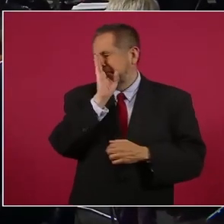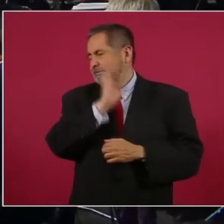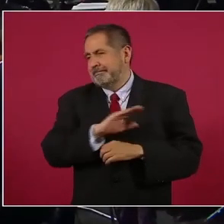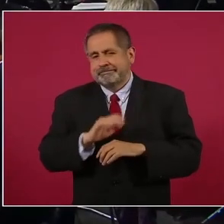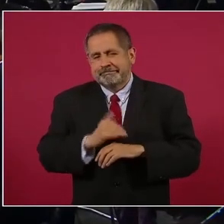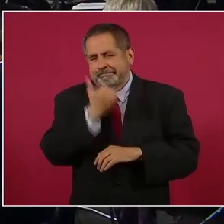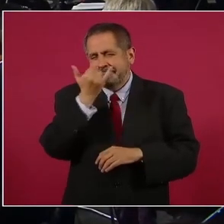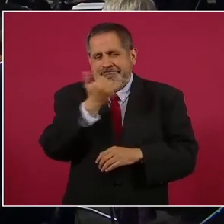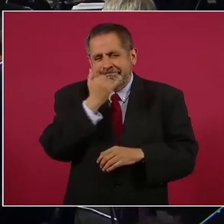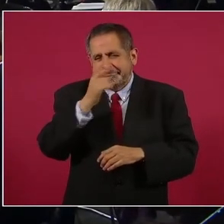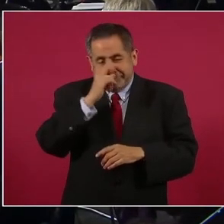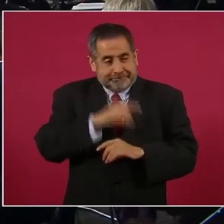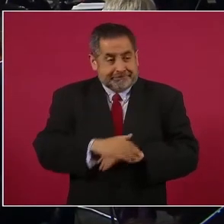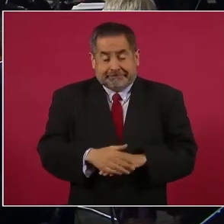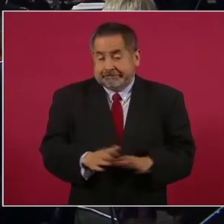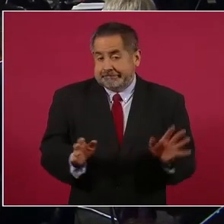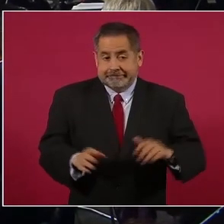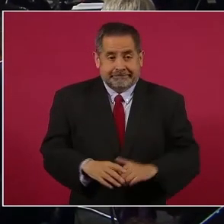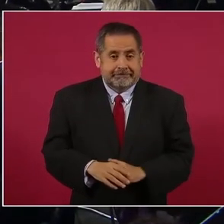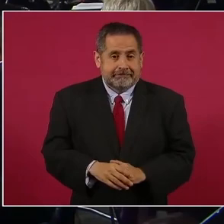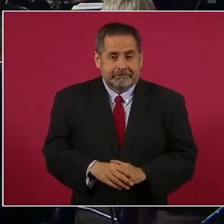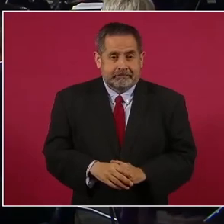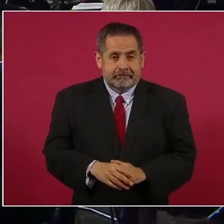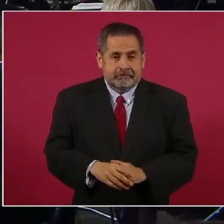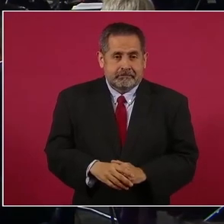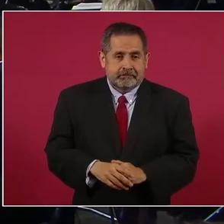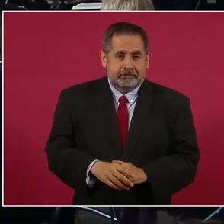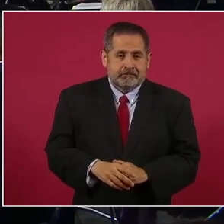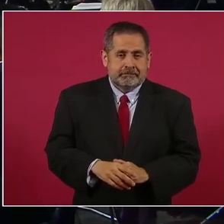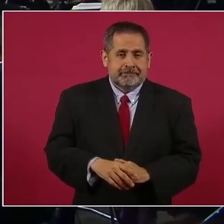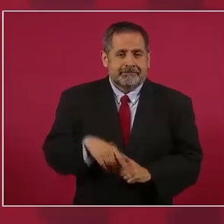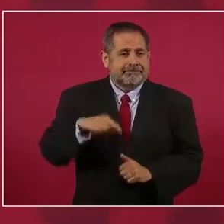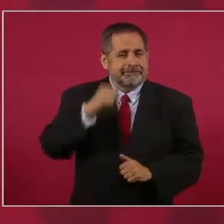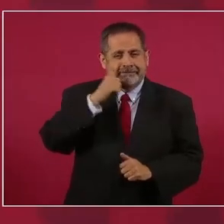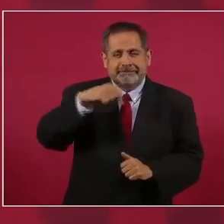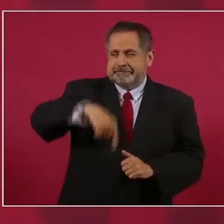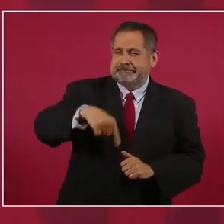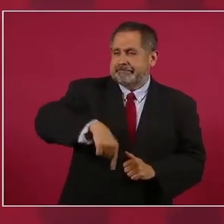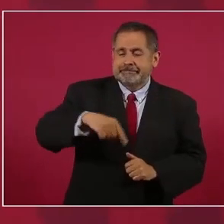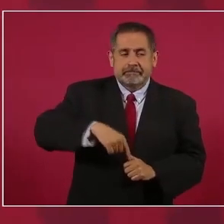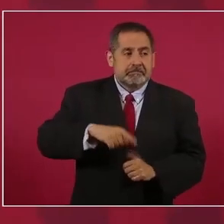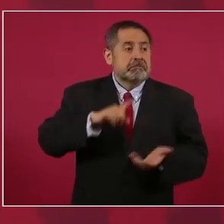es la más citada de todas las fuentes.